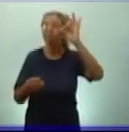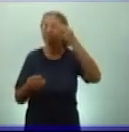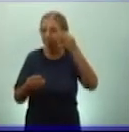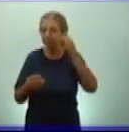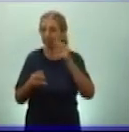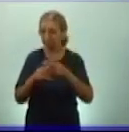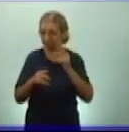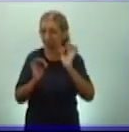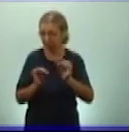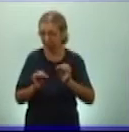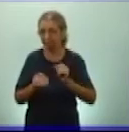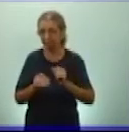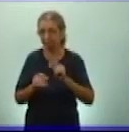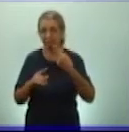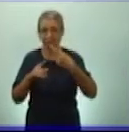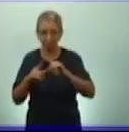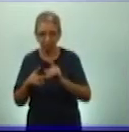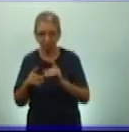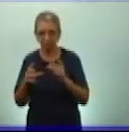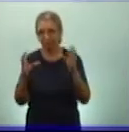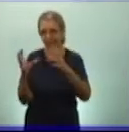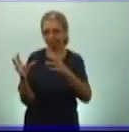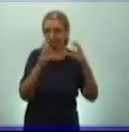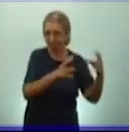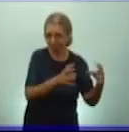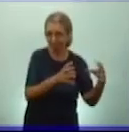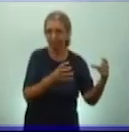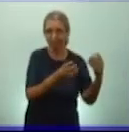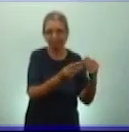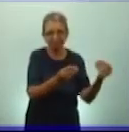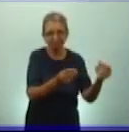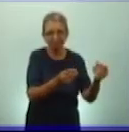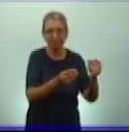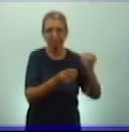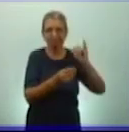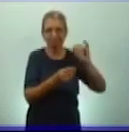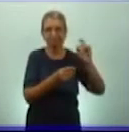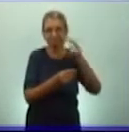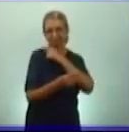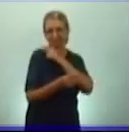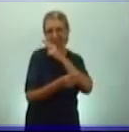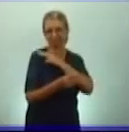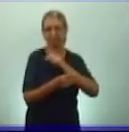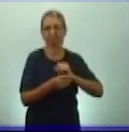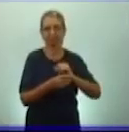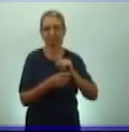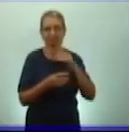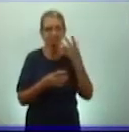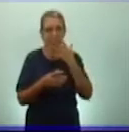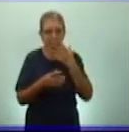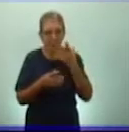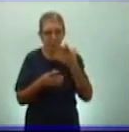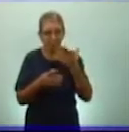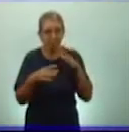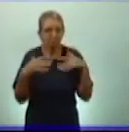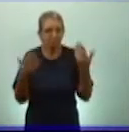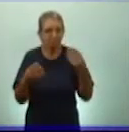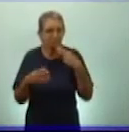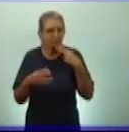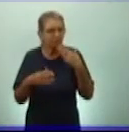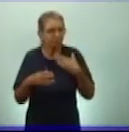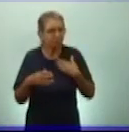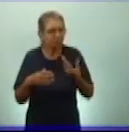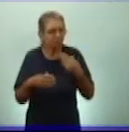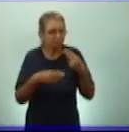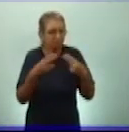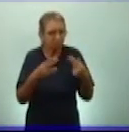Y una tercera parte, las tierras del Inca. Ahora, ¿quiénes trabajaban esas tierras y para qué se producían esas tierras? Fíjense, las tierras que estaban